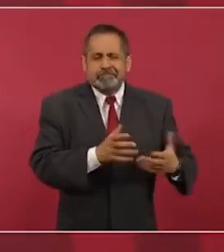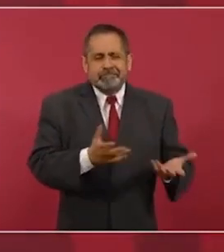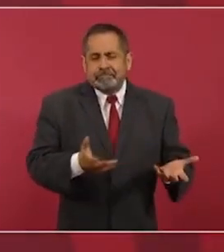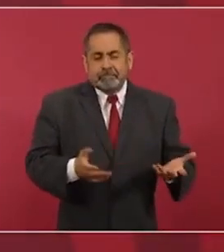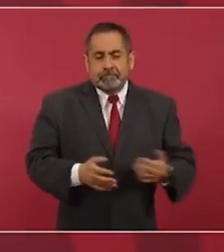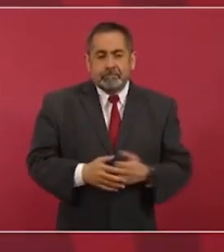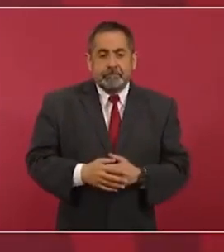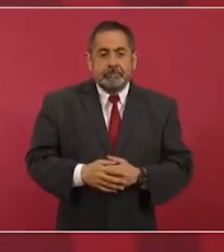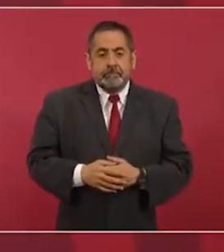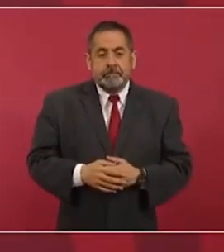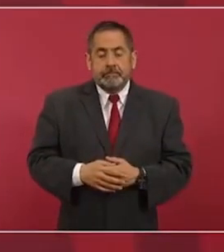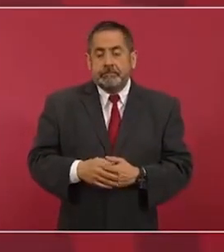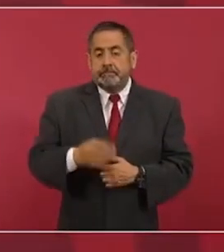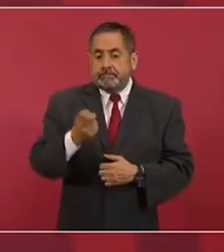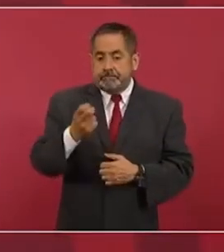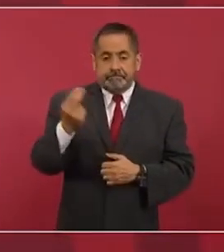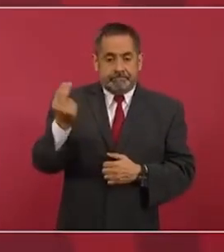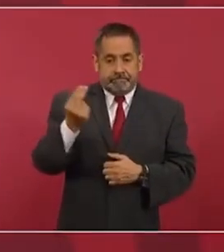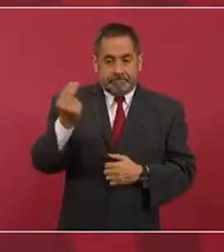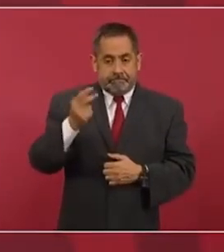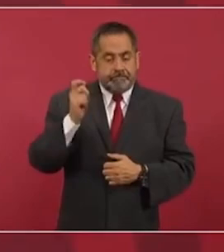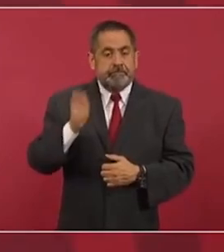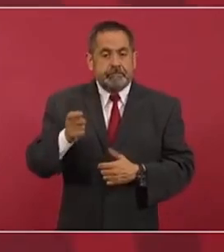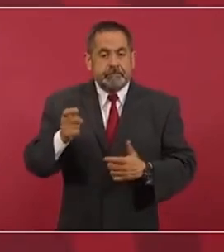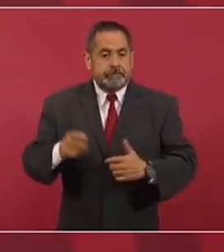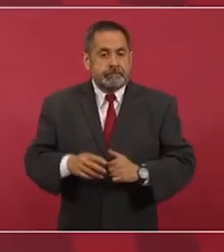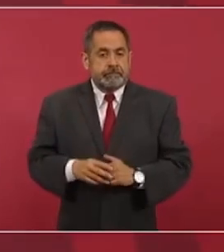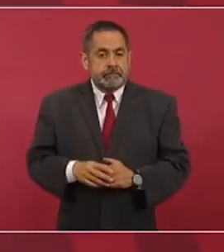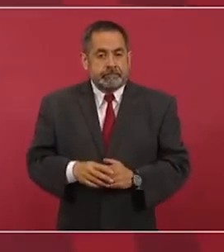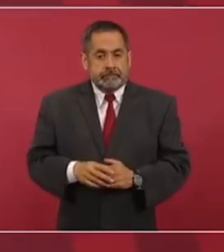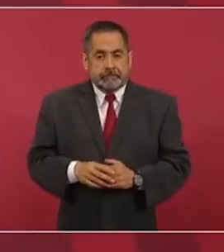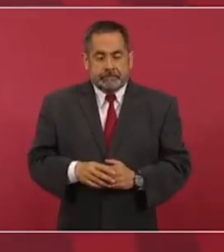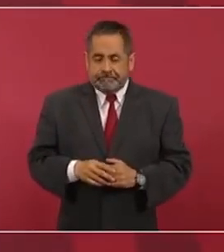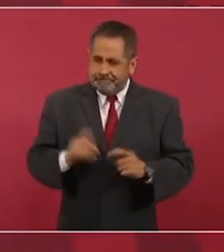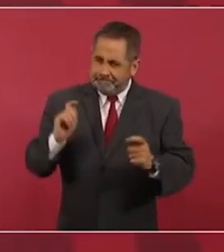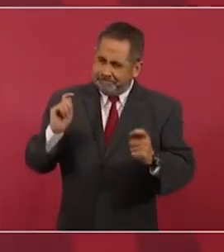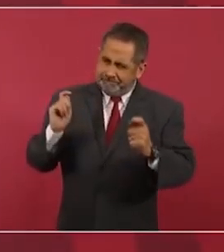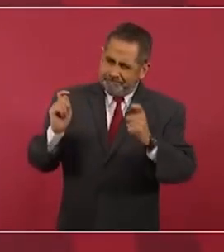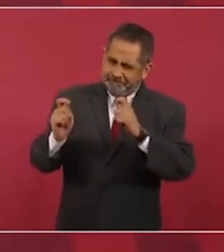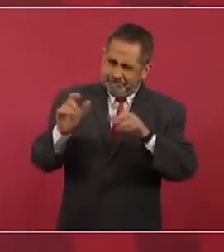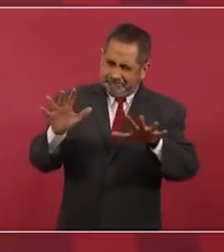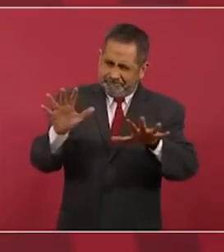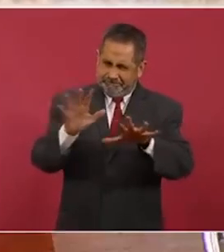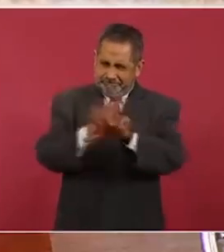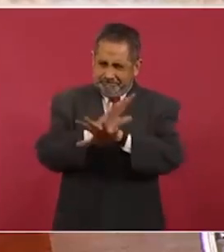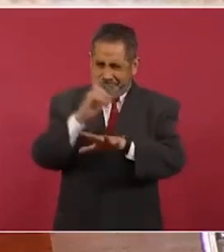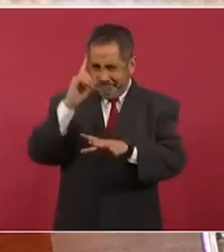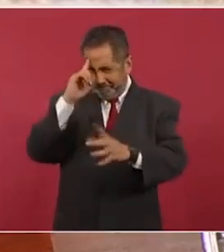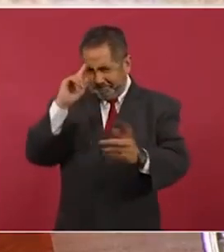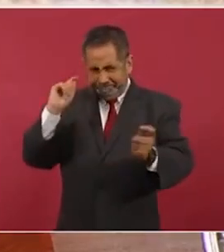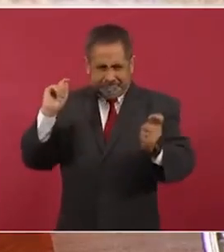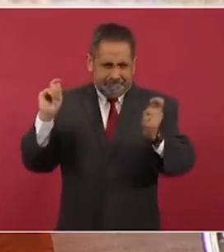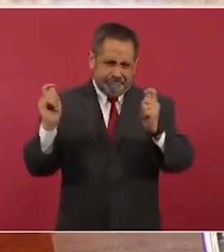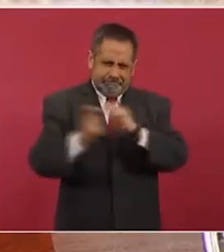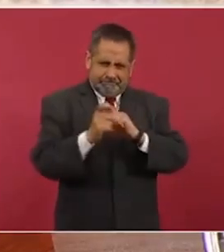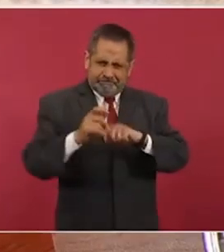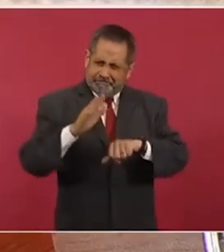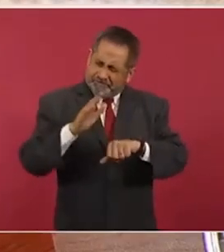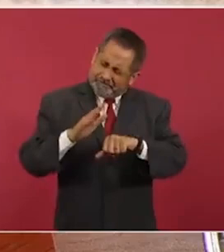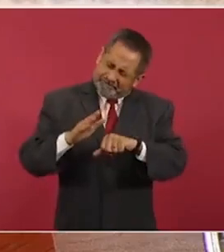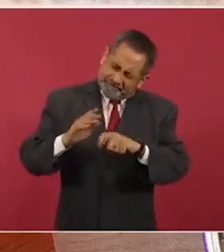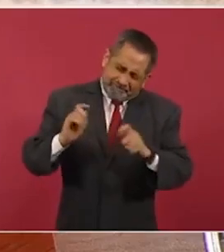necesitamos por eso una transformación un cambio profundo